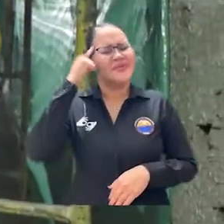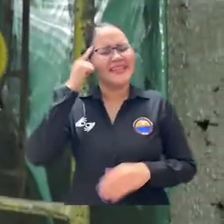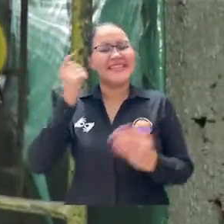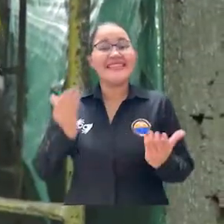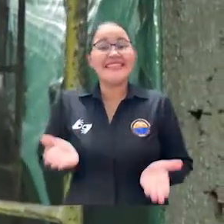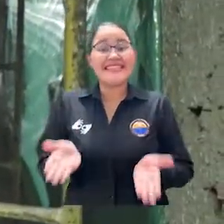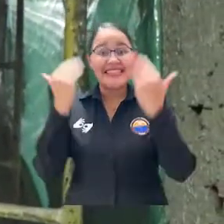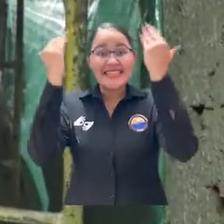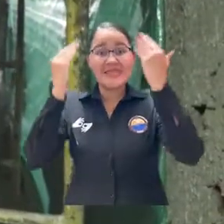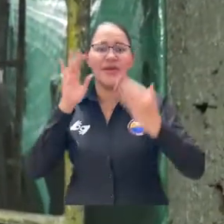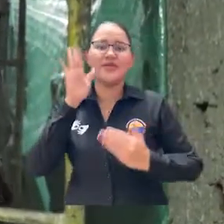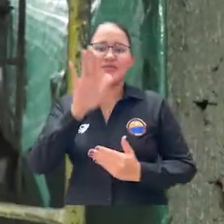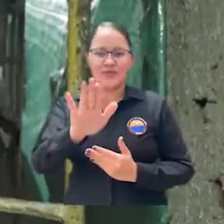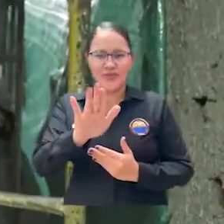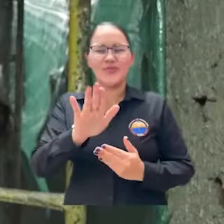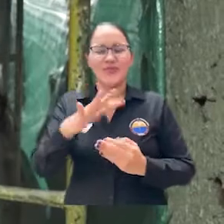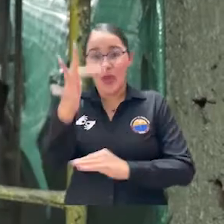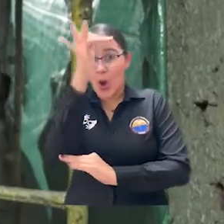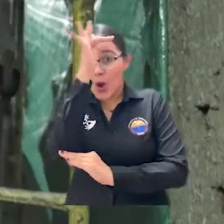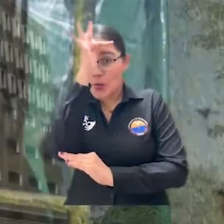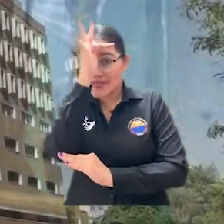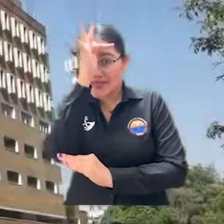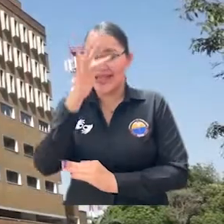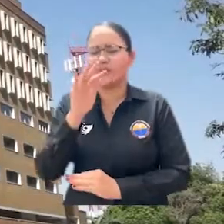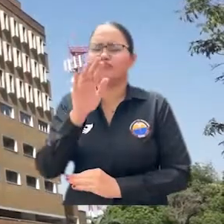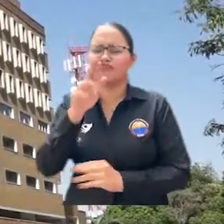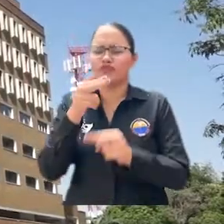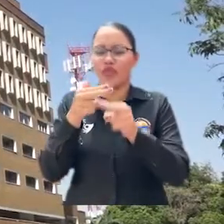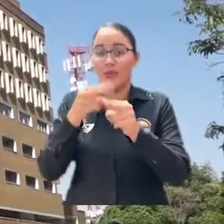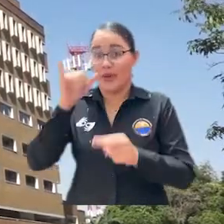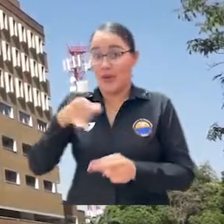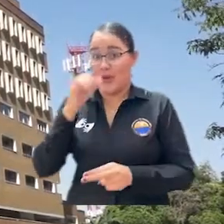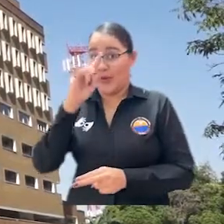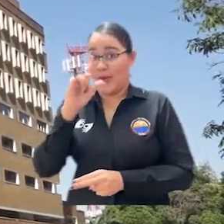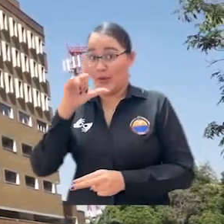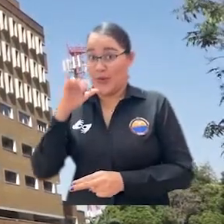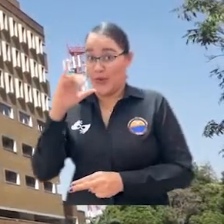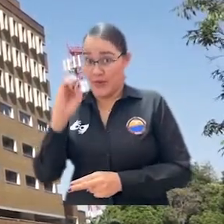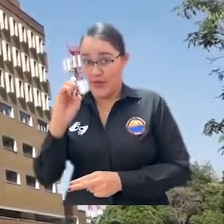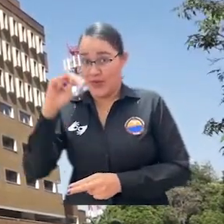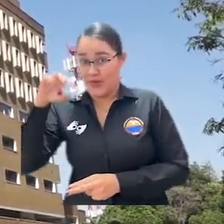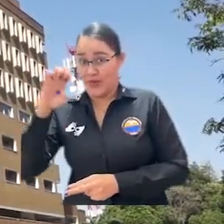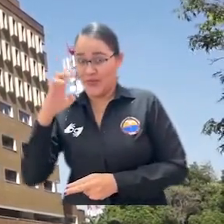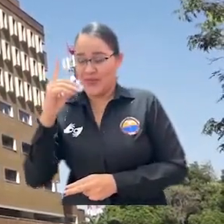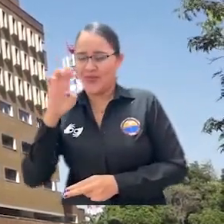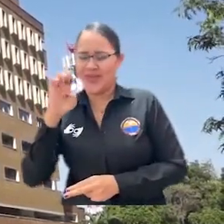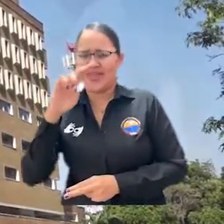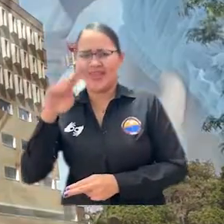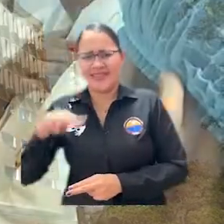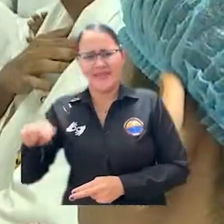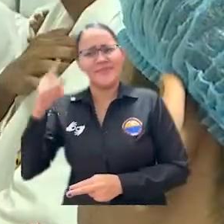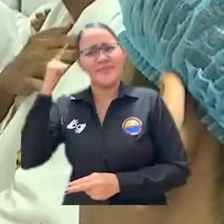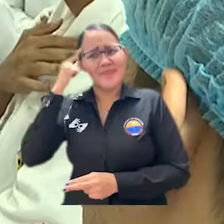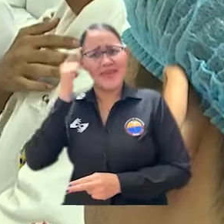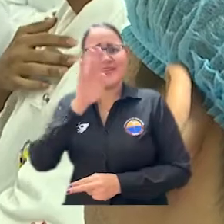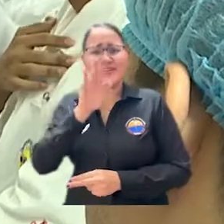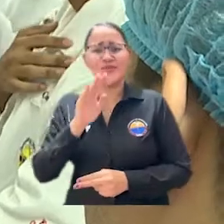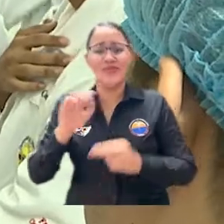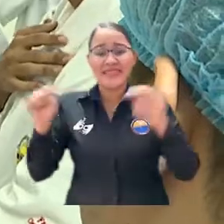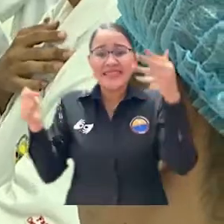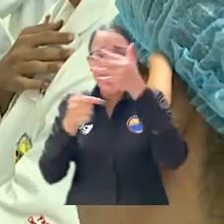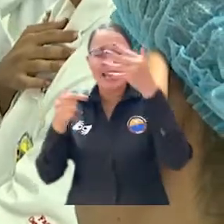Con la convicción de que el proceso de adecuación del sexto piso del hospital Julio Méndez Barreneche para la labor